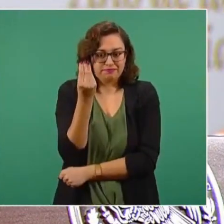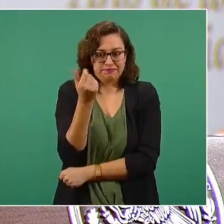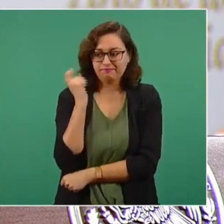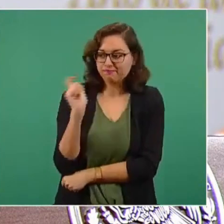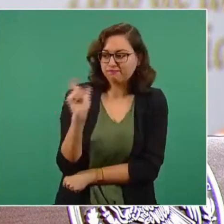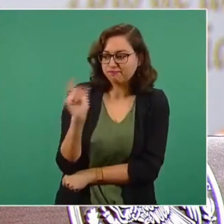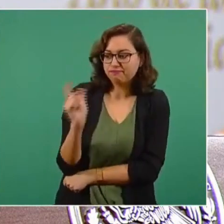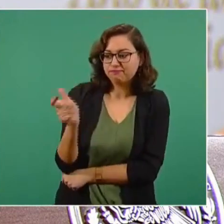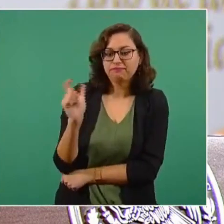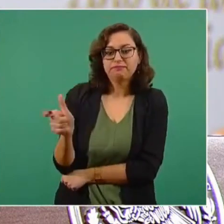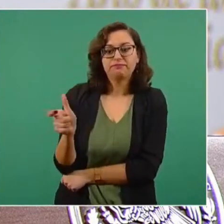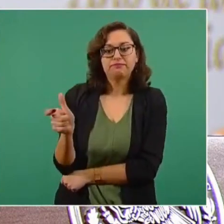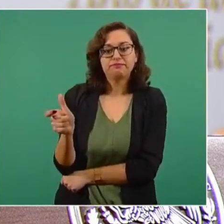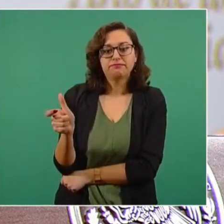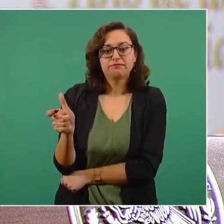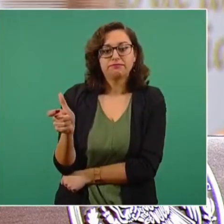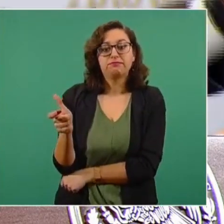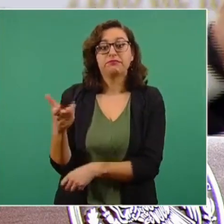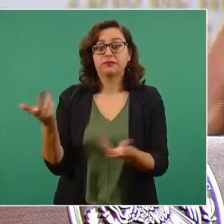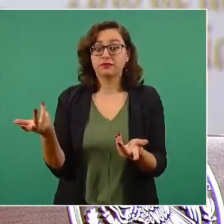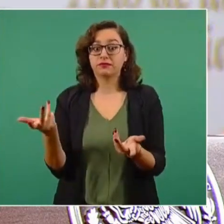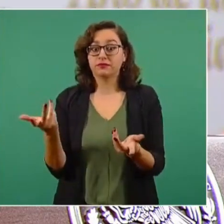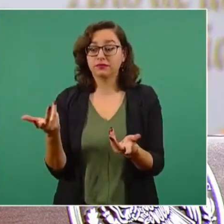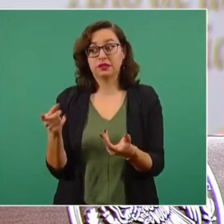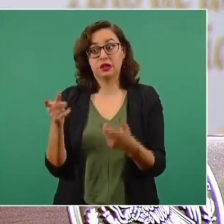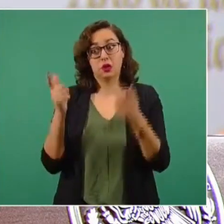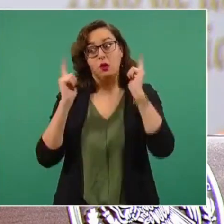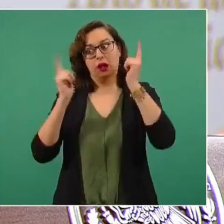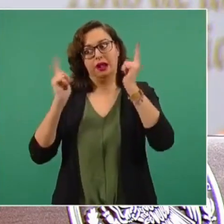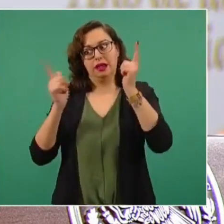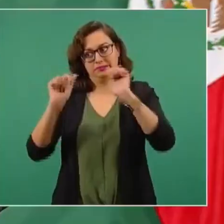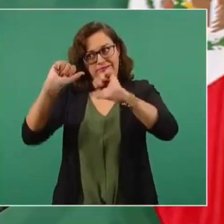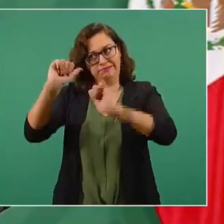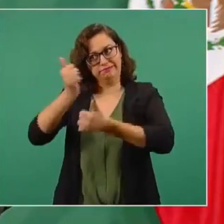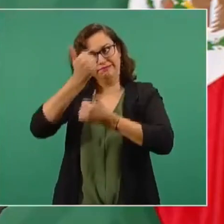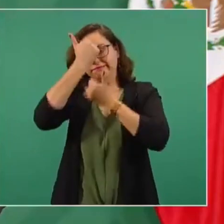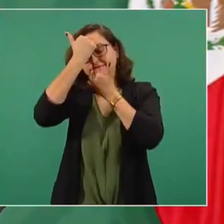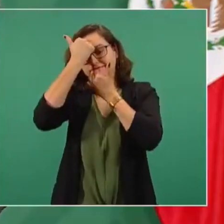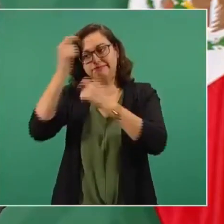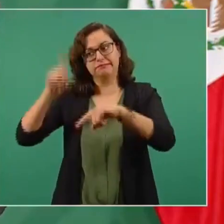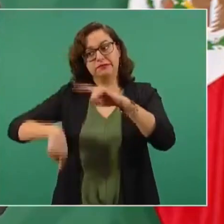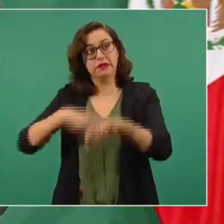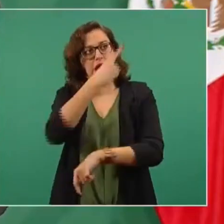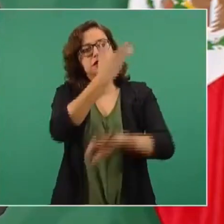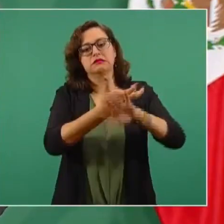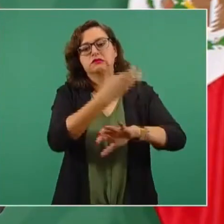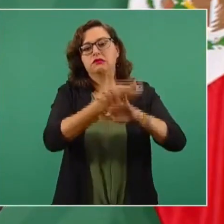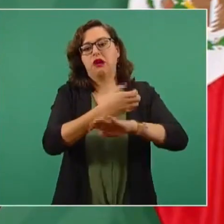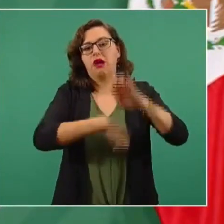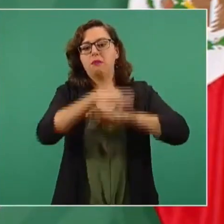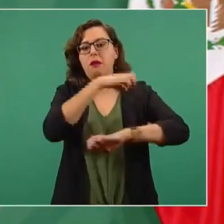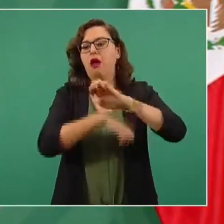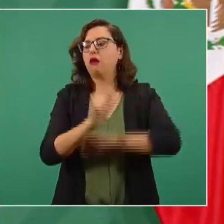recibiendo dinero, ojalá y renuncien a eso, de la embajada de Estados Unidos,